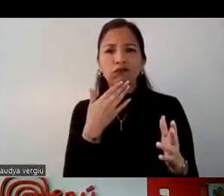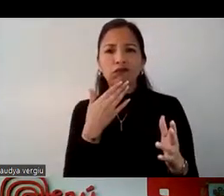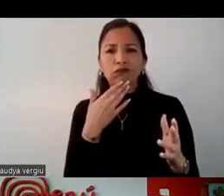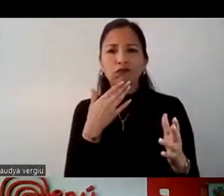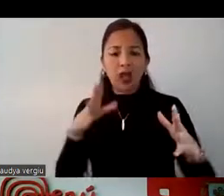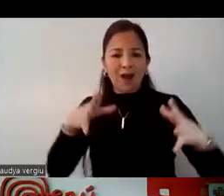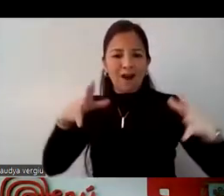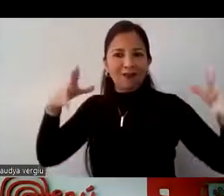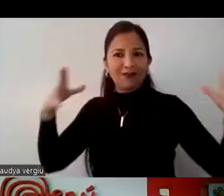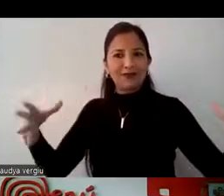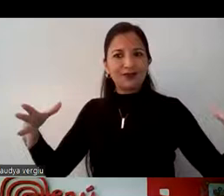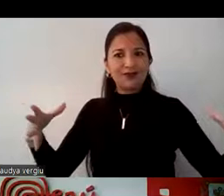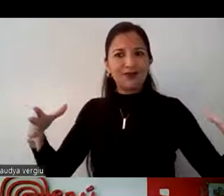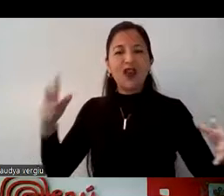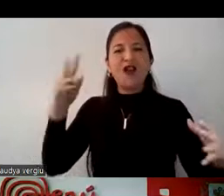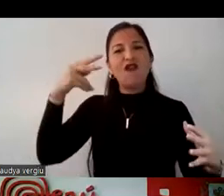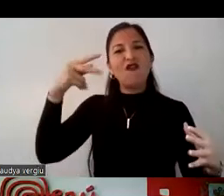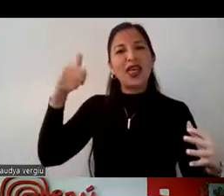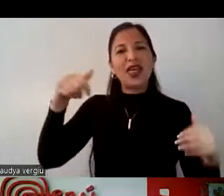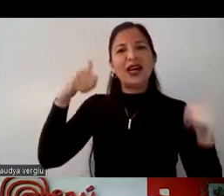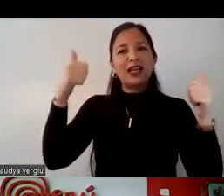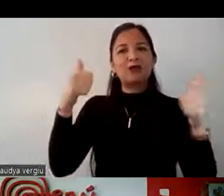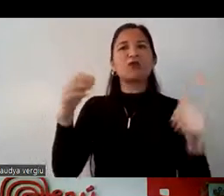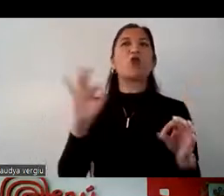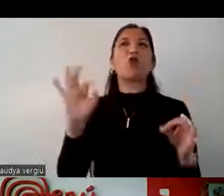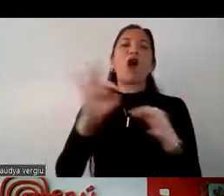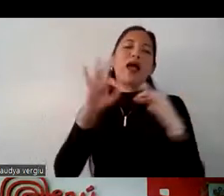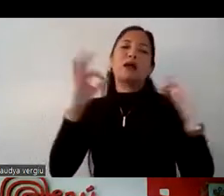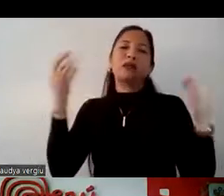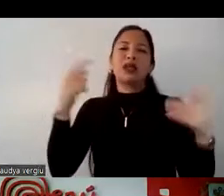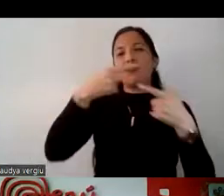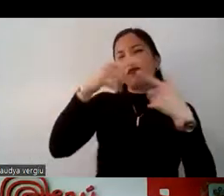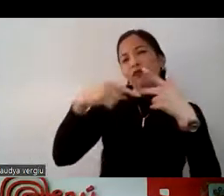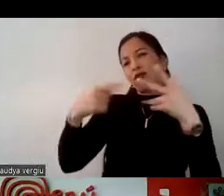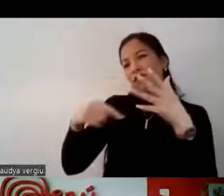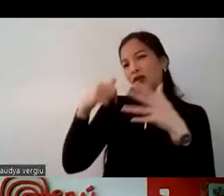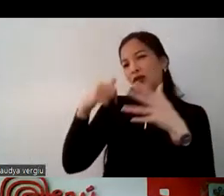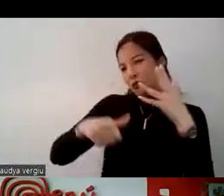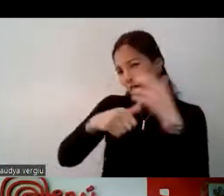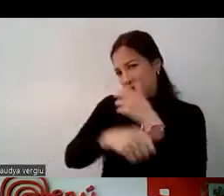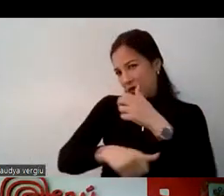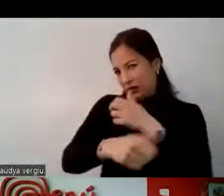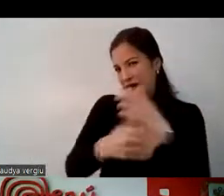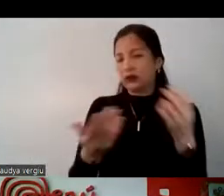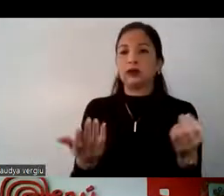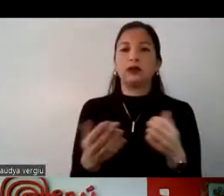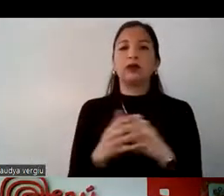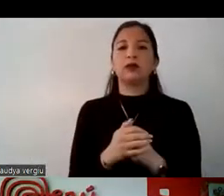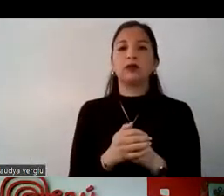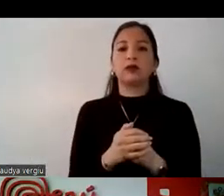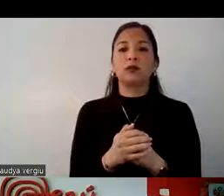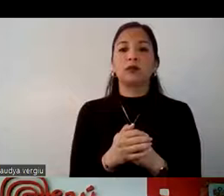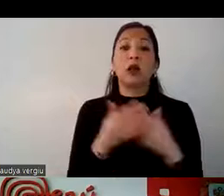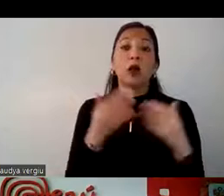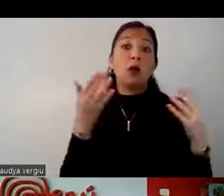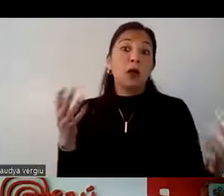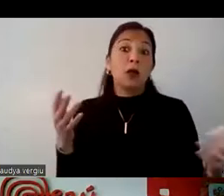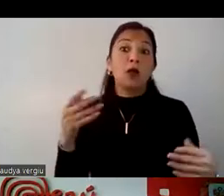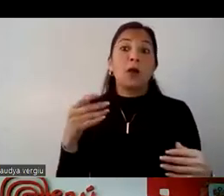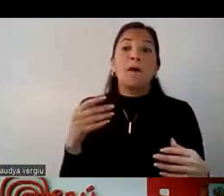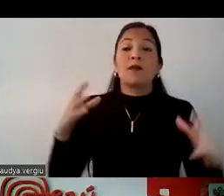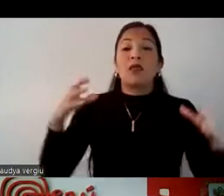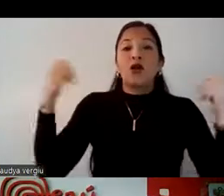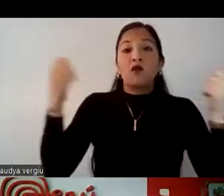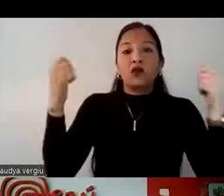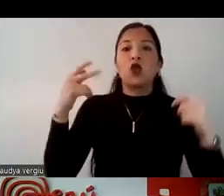emblemática del país, como por ejemplo otros países la tienen, ¿no? Tenemos la feria de turismo en Panamá, la feria de Colombia,